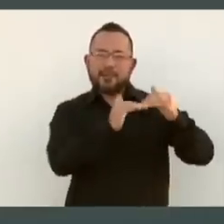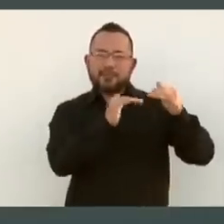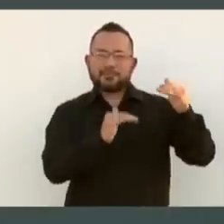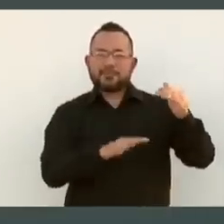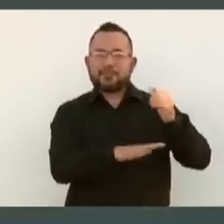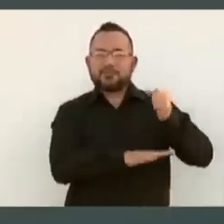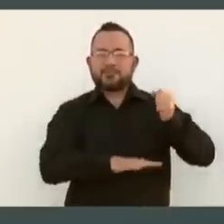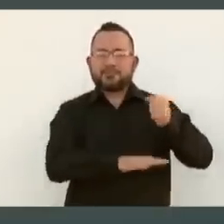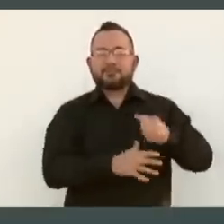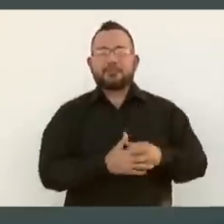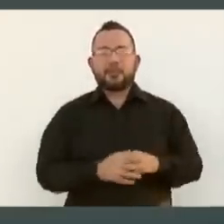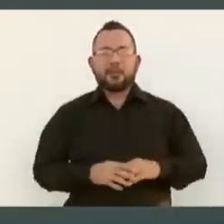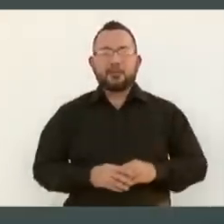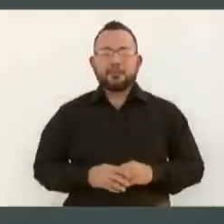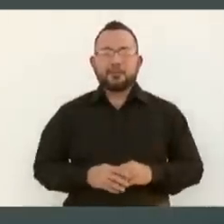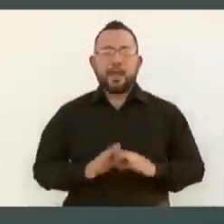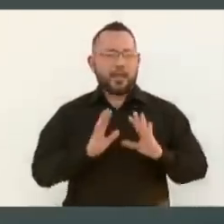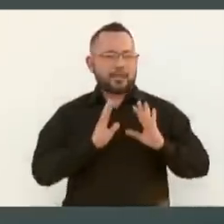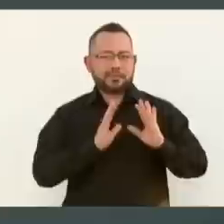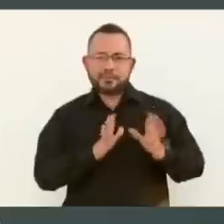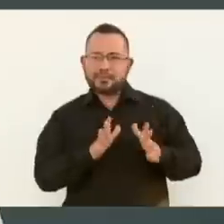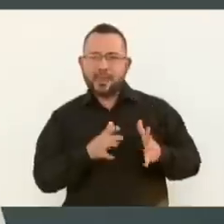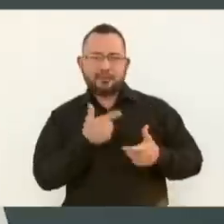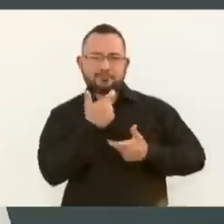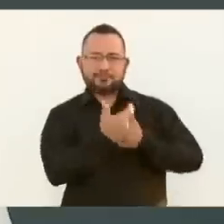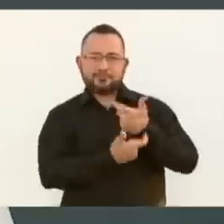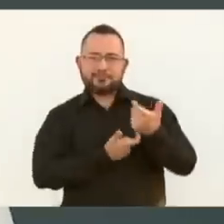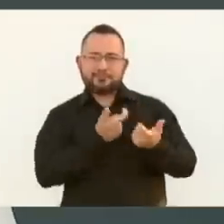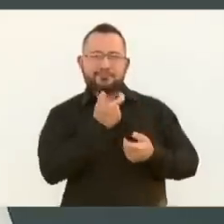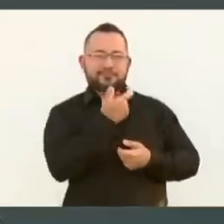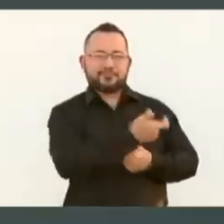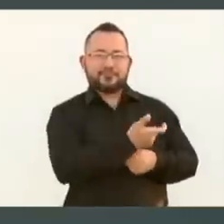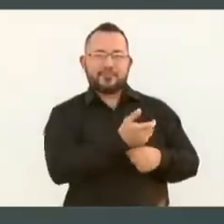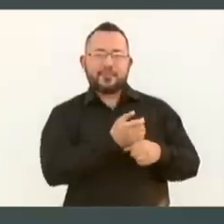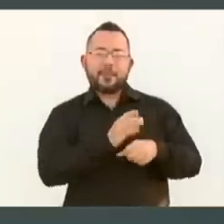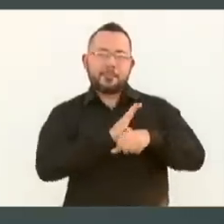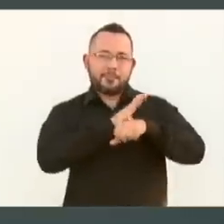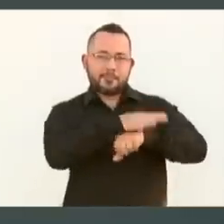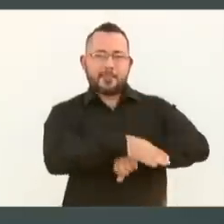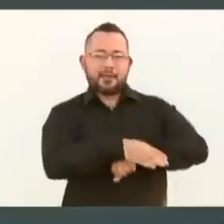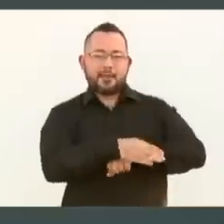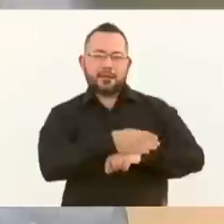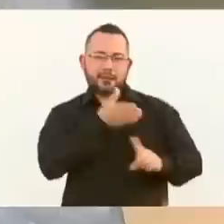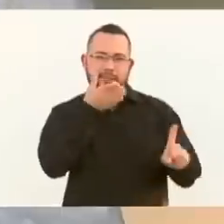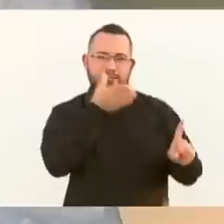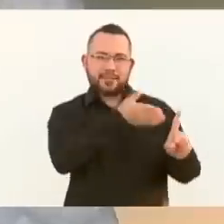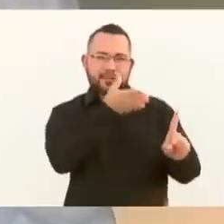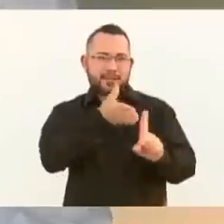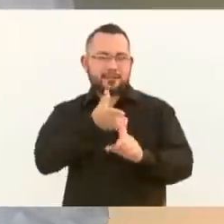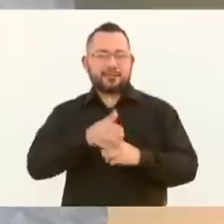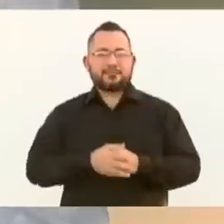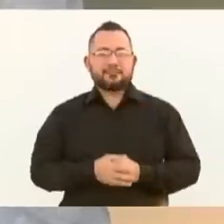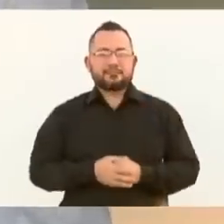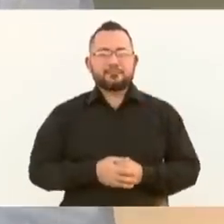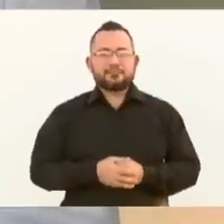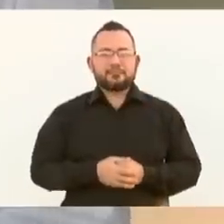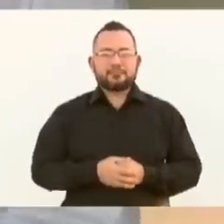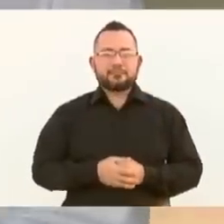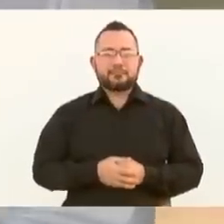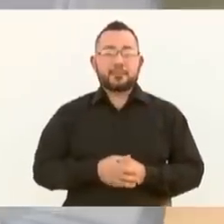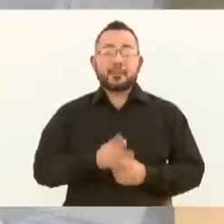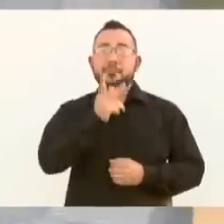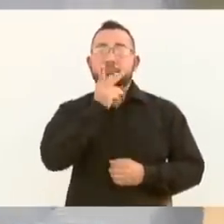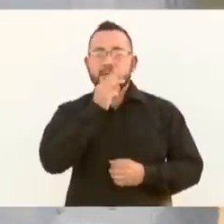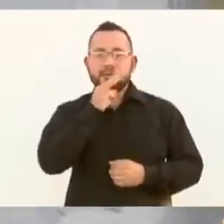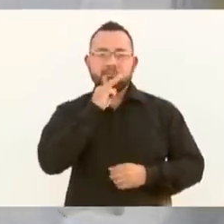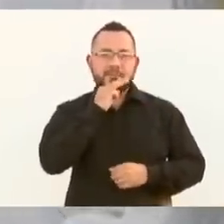están recibiendo su presupuesto de manera directa. Las sociedades de padres de familia, de